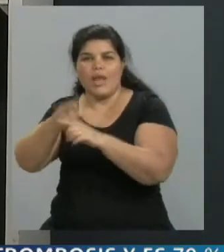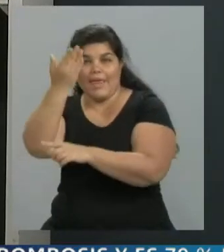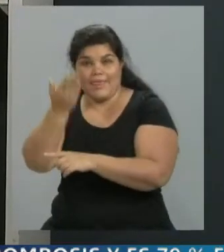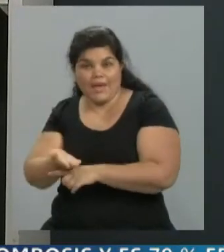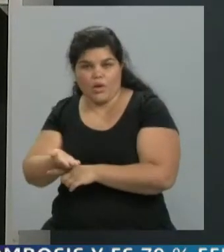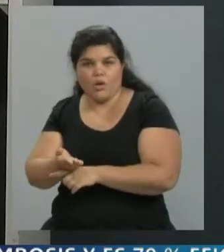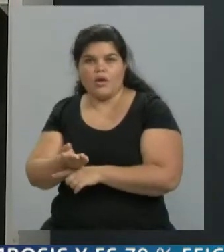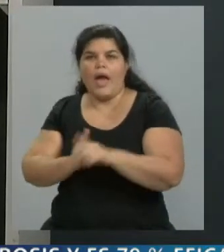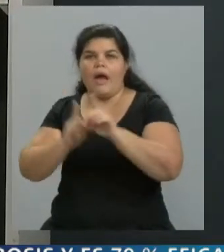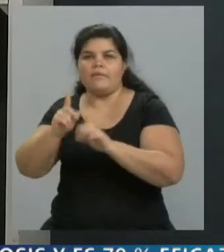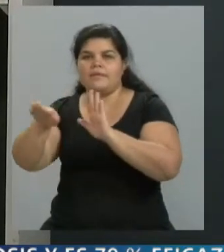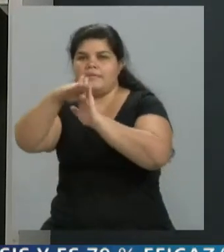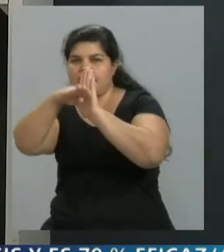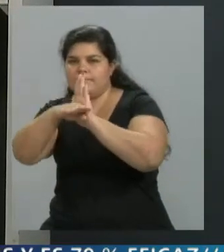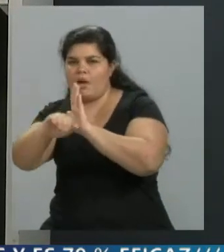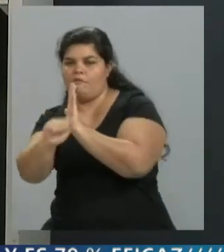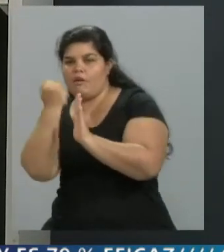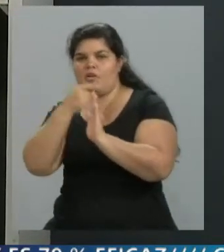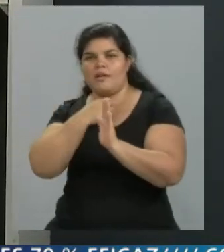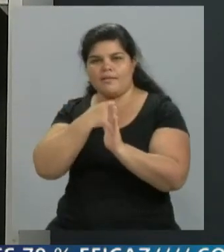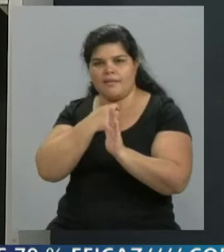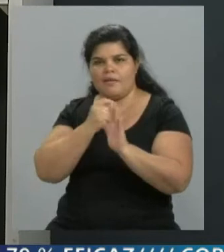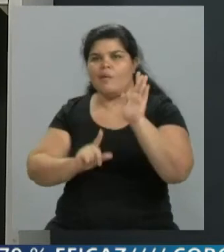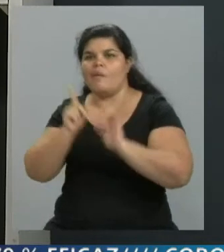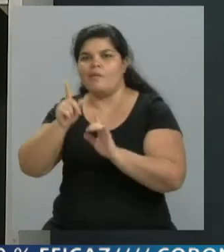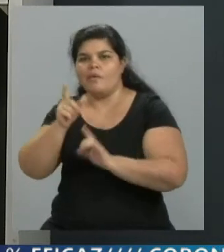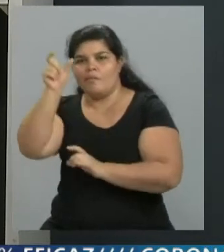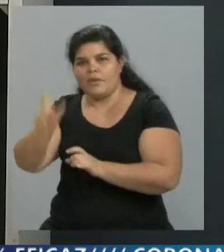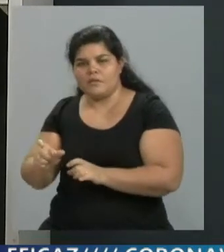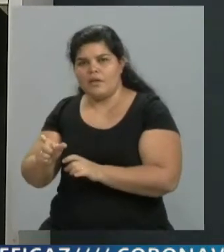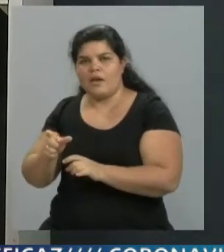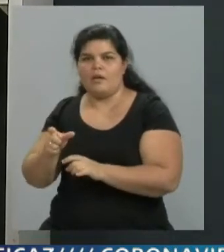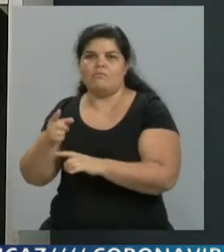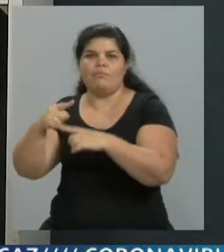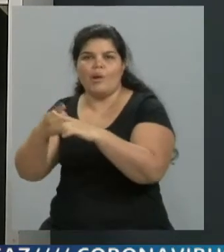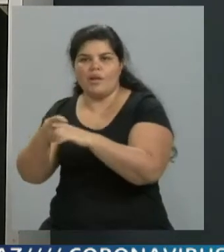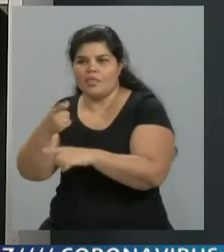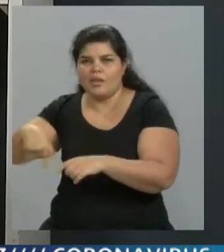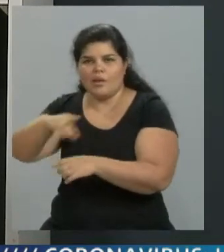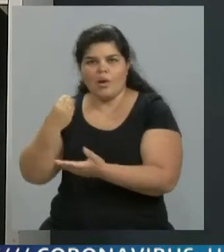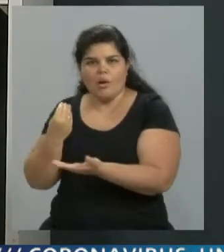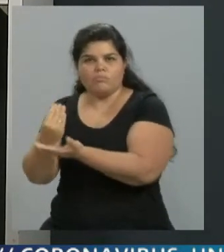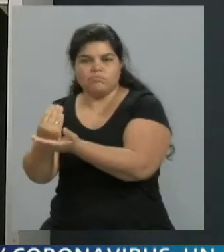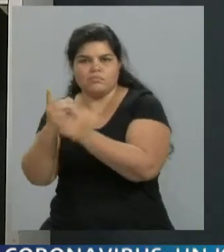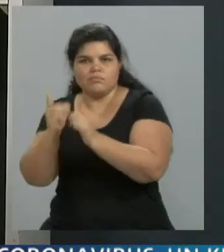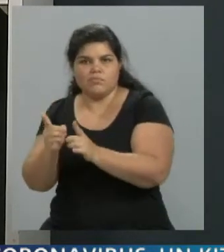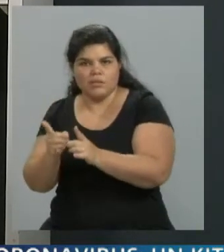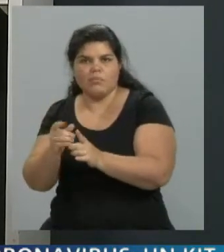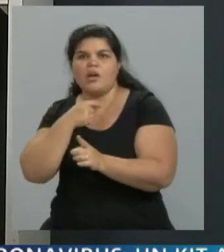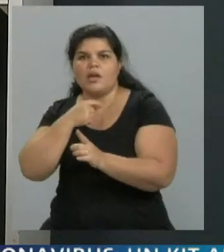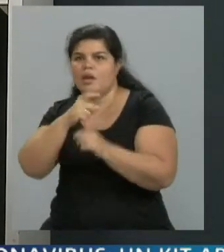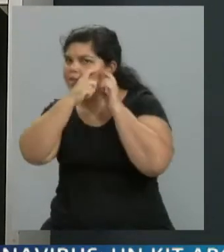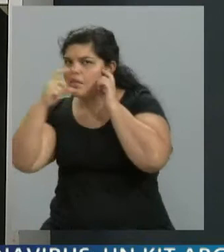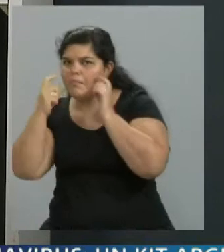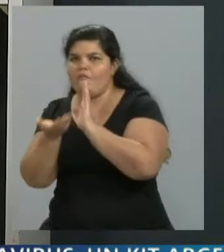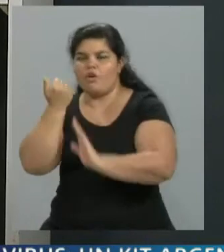restricciones, hay políticos que militan por no usar tapabocas, lo hemos visto incluso acá en la provincia de Mendoza, y legisladores que